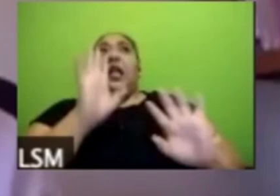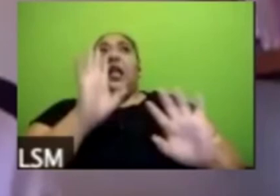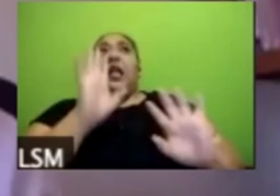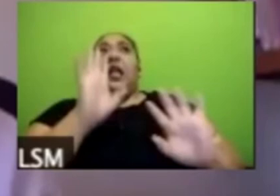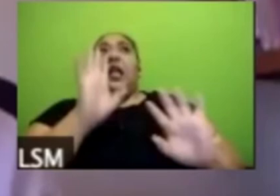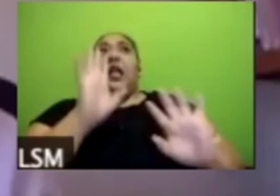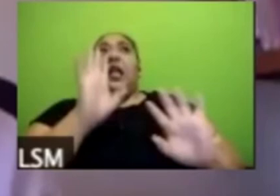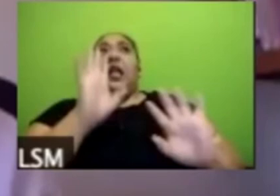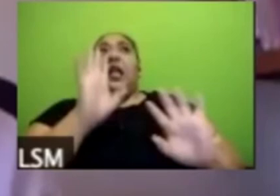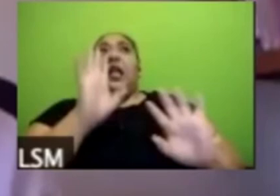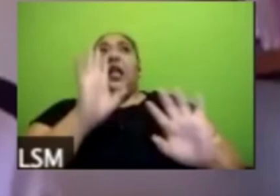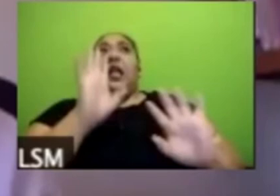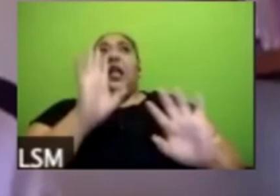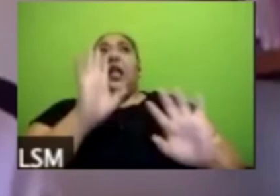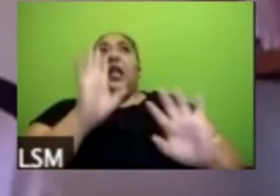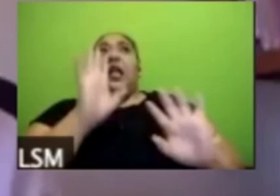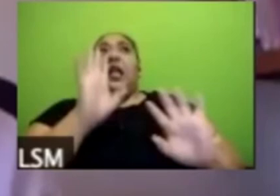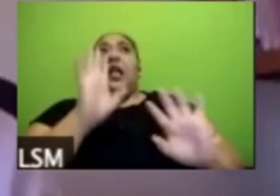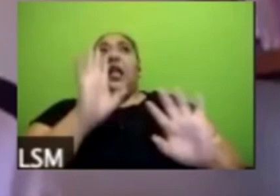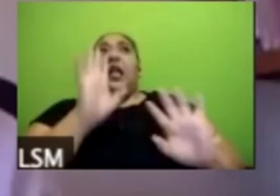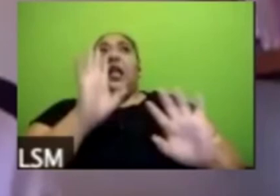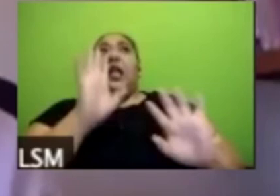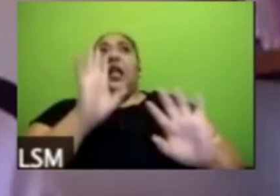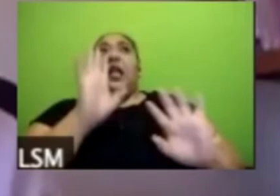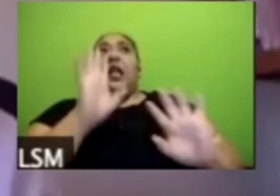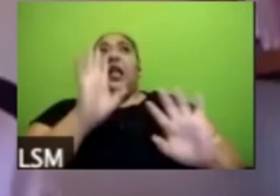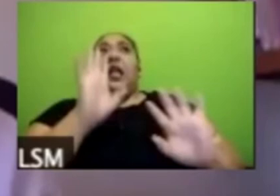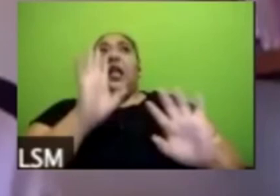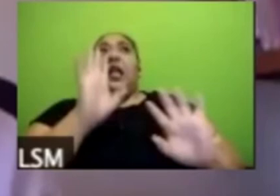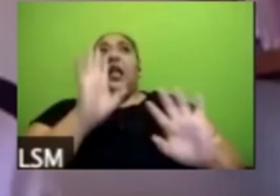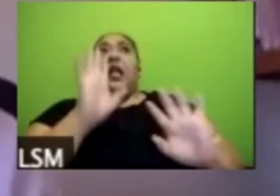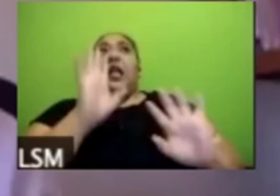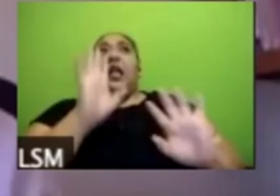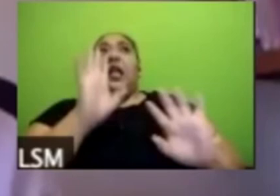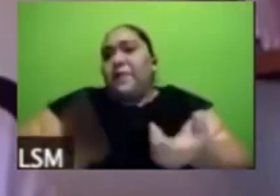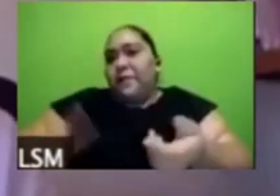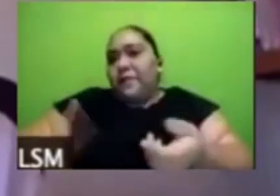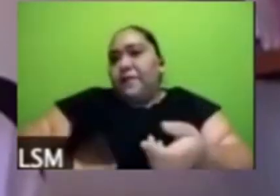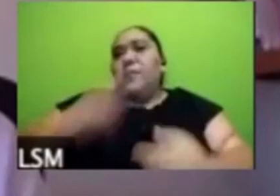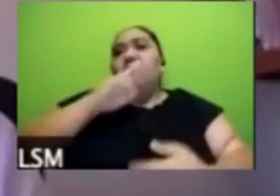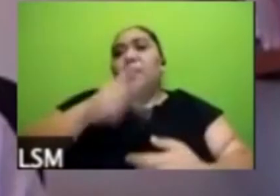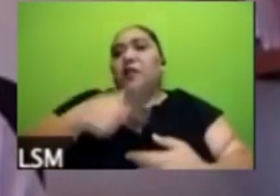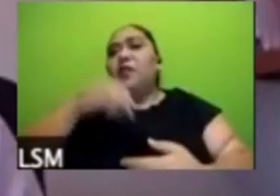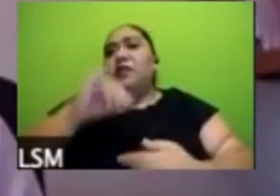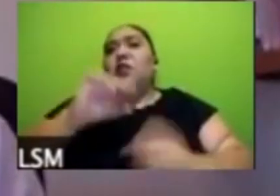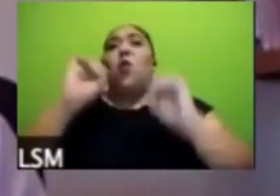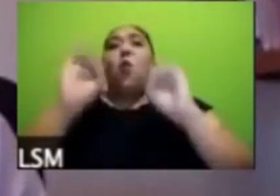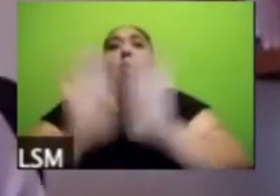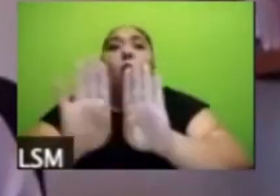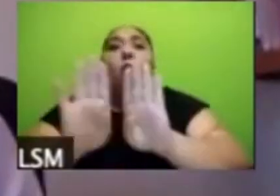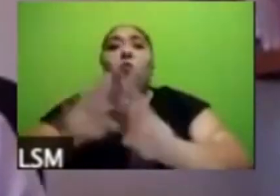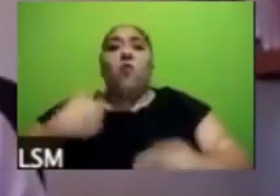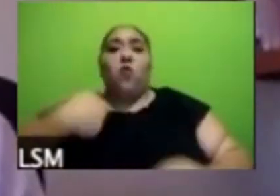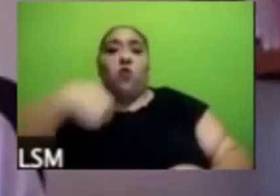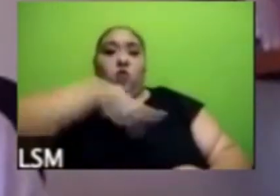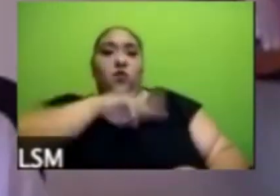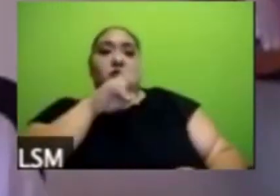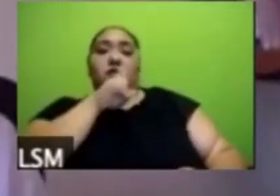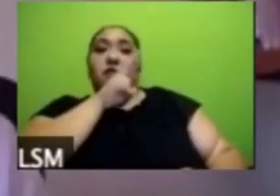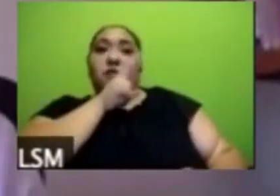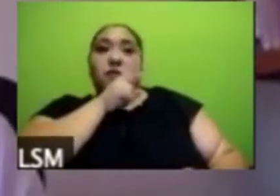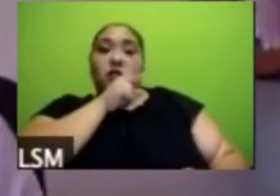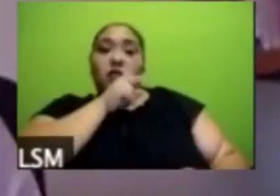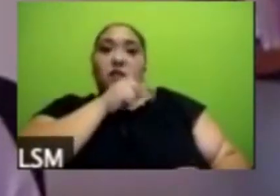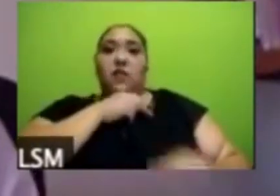por qué valoramos mejor a los gobiernos y por qué al mismo tiempo que crece nuestra preocupación y la incertidumbre y